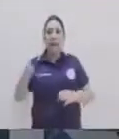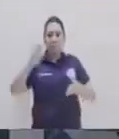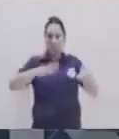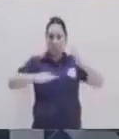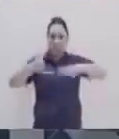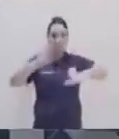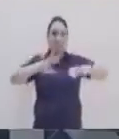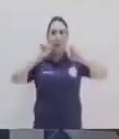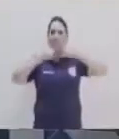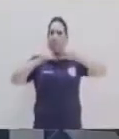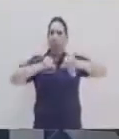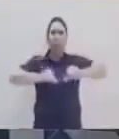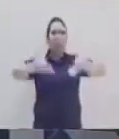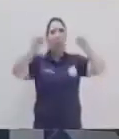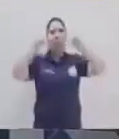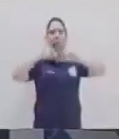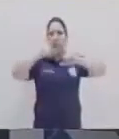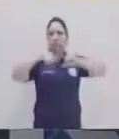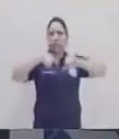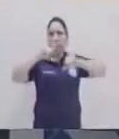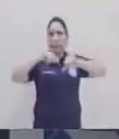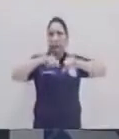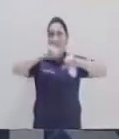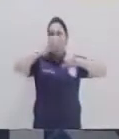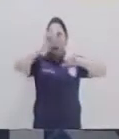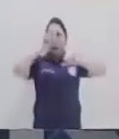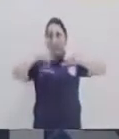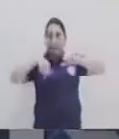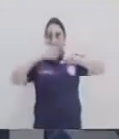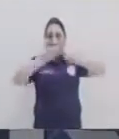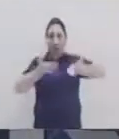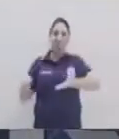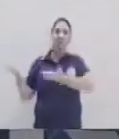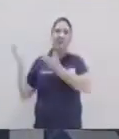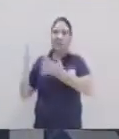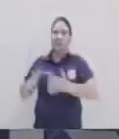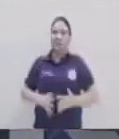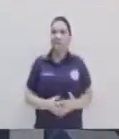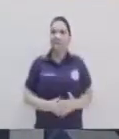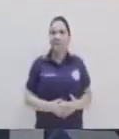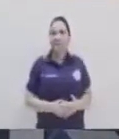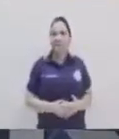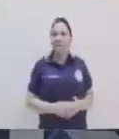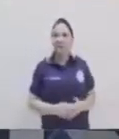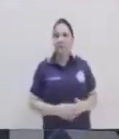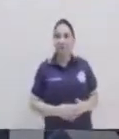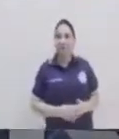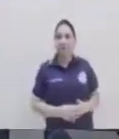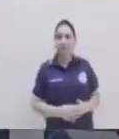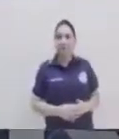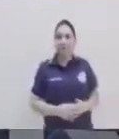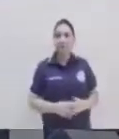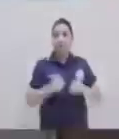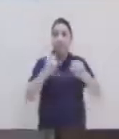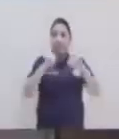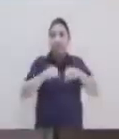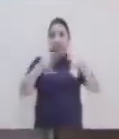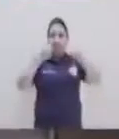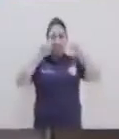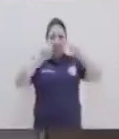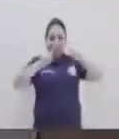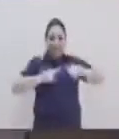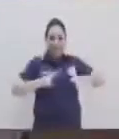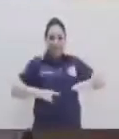a seguir haciendo nuestros dobleces. Y nuestra parábola nos va a quedar de esta manera. ¿Sí? Con nuestros dobleces. Y podemos ver,